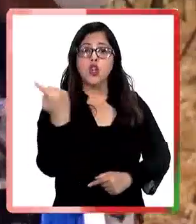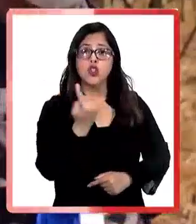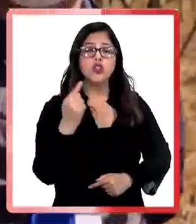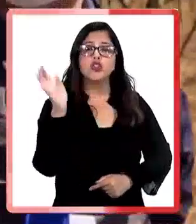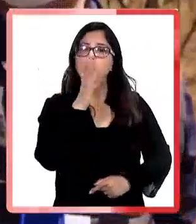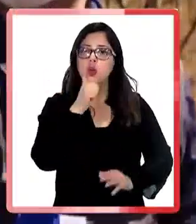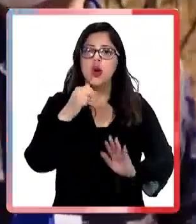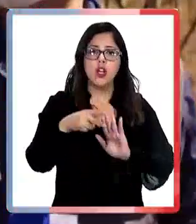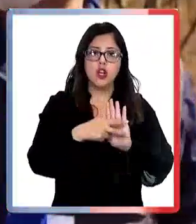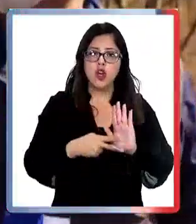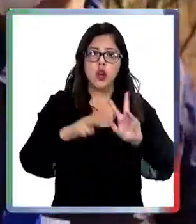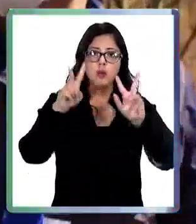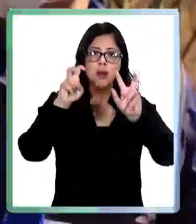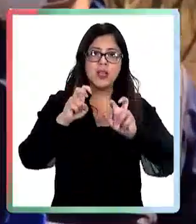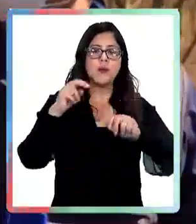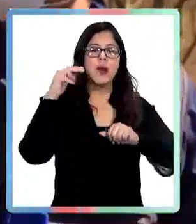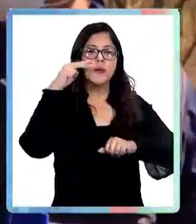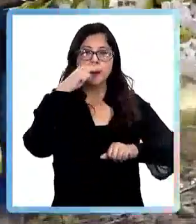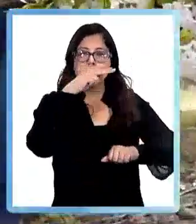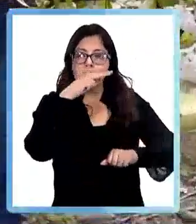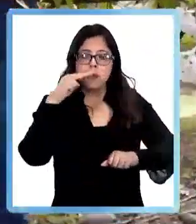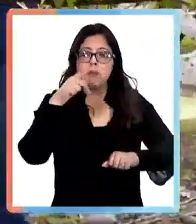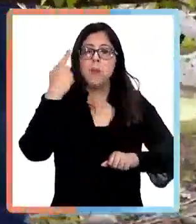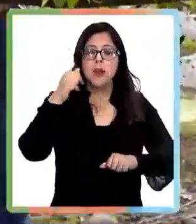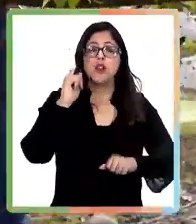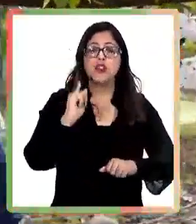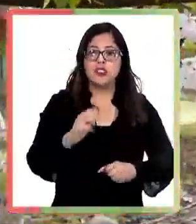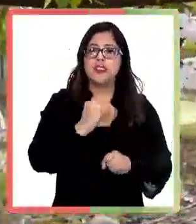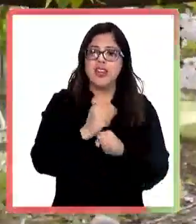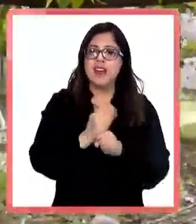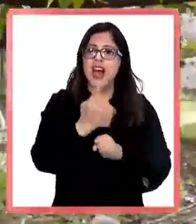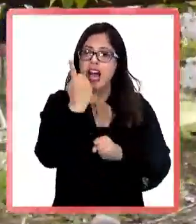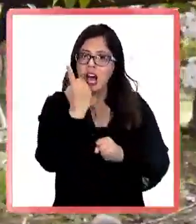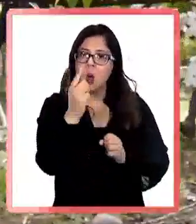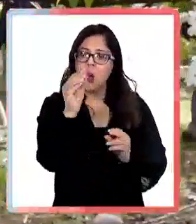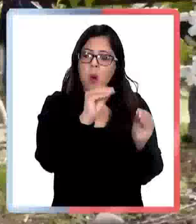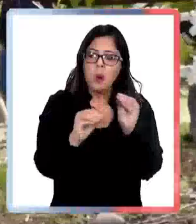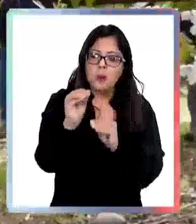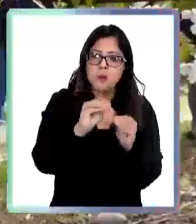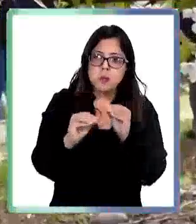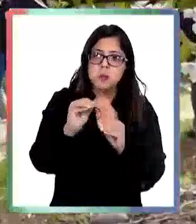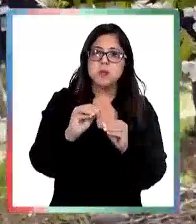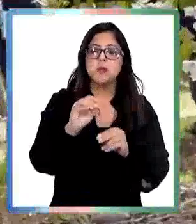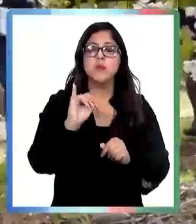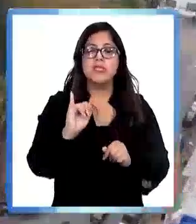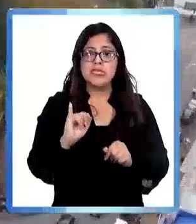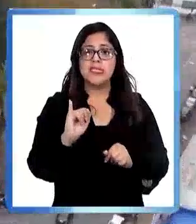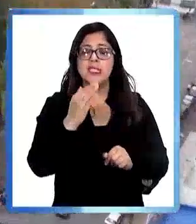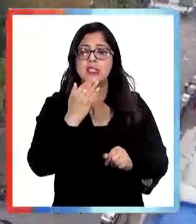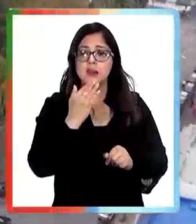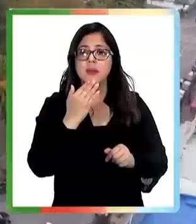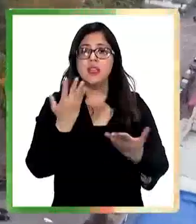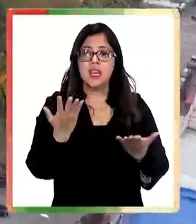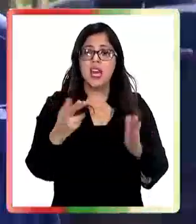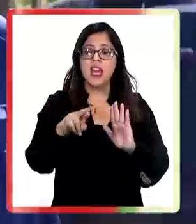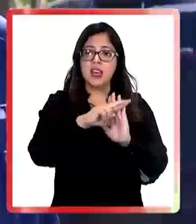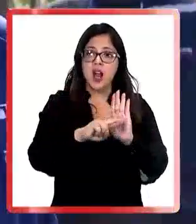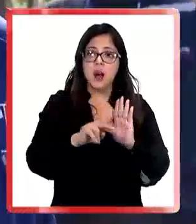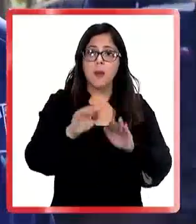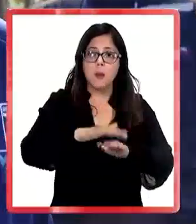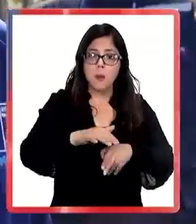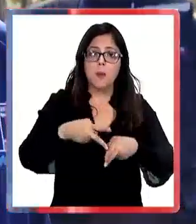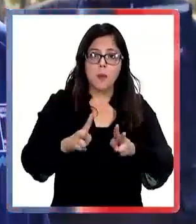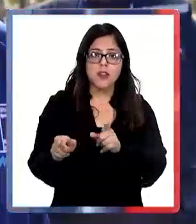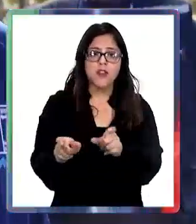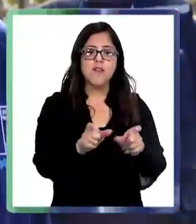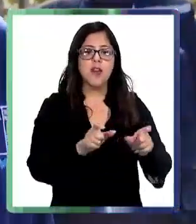nos permitió, ¿no es cierto?, hacer estas fiscalizaciones. En ese sentido, estamos tranquilos, pero, por supuesto, afeita la calidad de vida. Y,